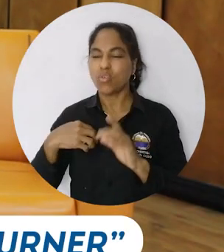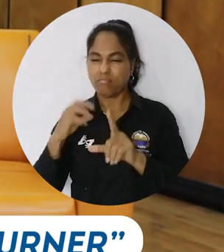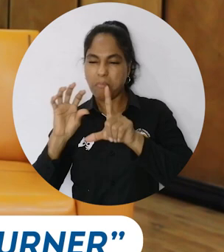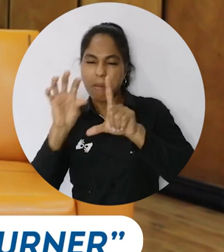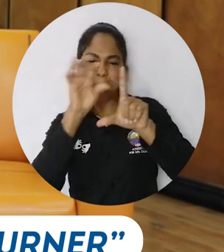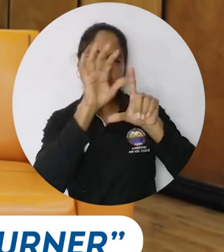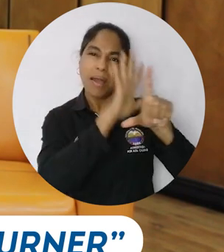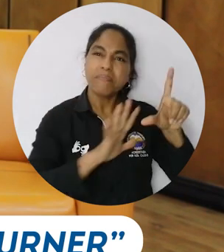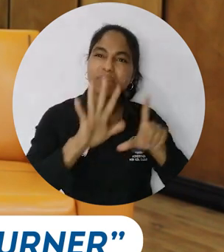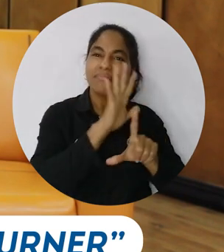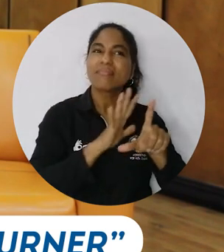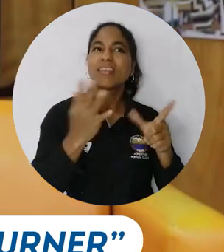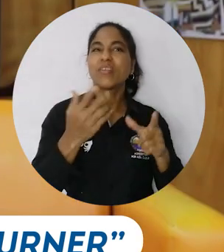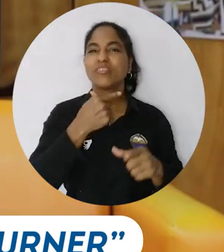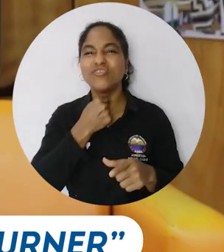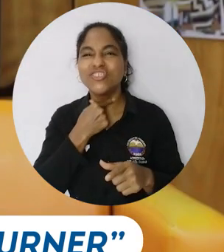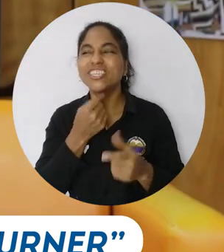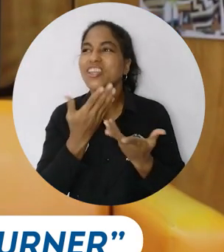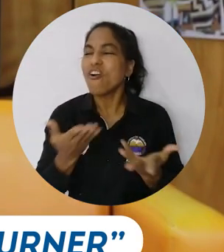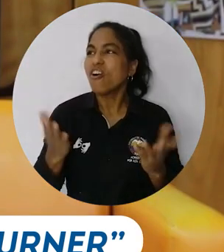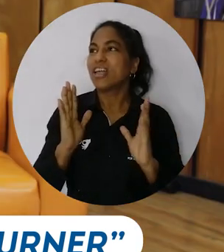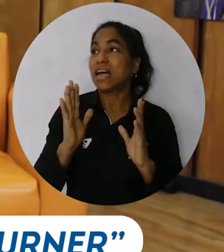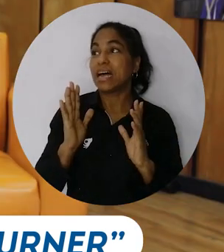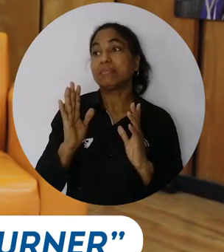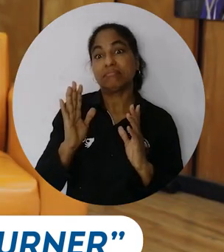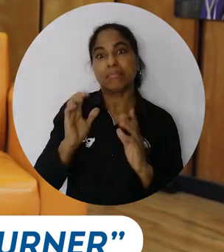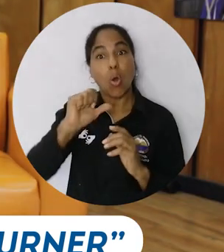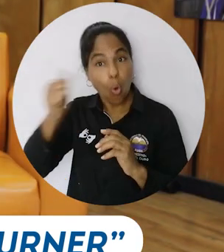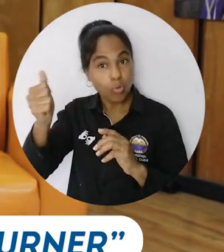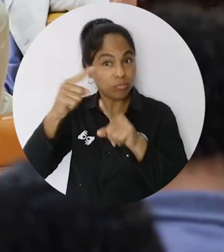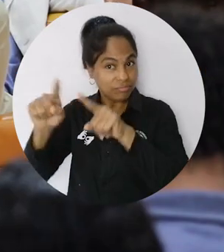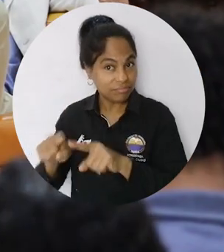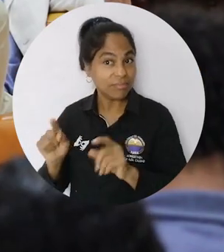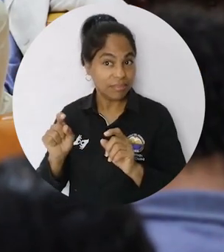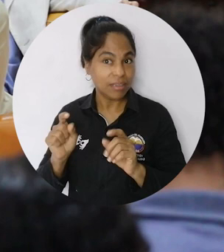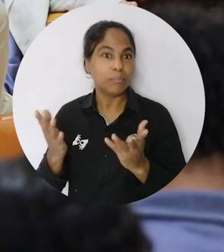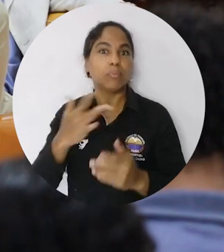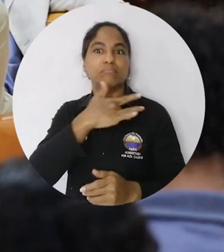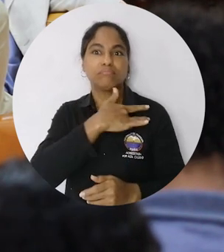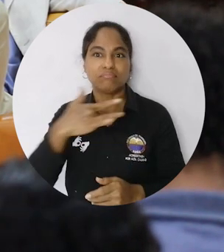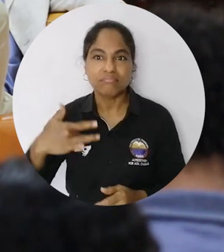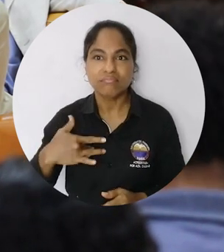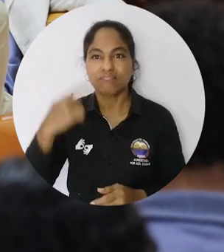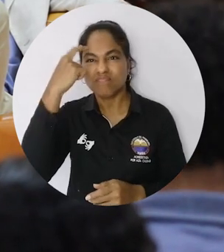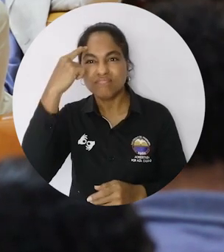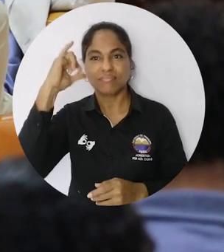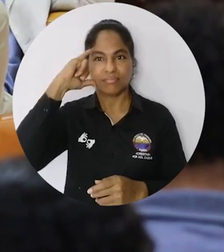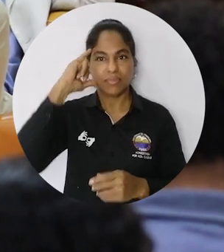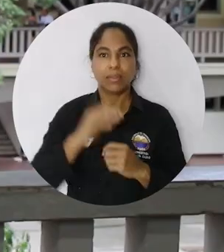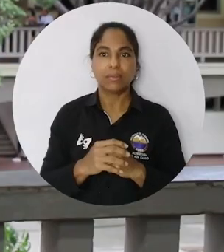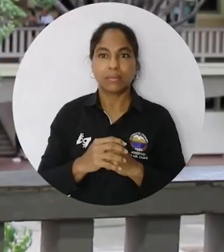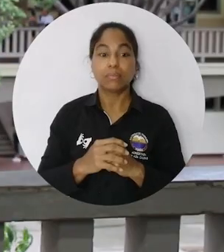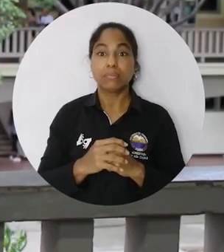tratamos de llevarle a la gente desde la comedia y desde la creación de contenido, pero siempre hay componentes también, por ejemplo, desde la salud mental y como